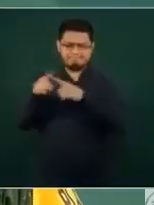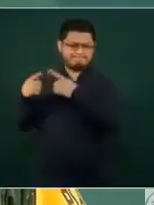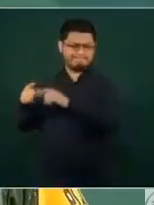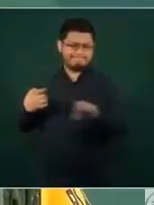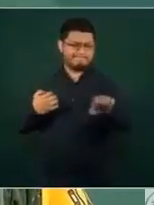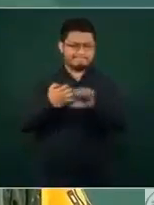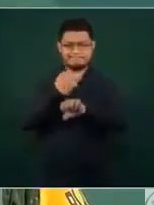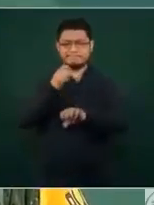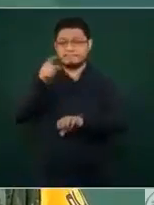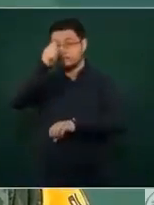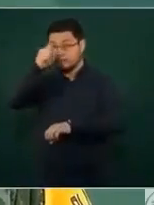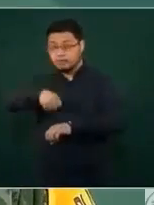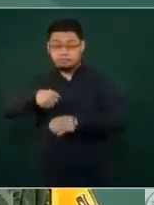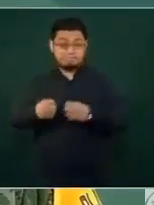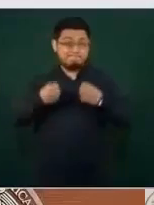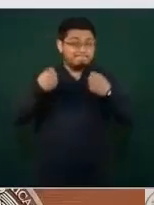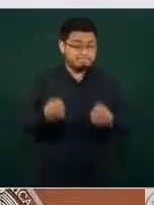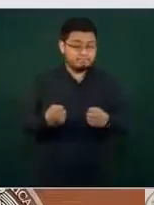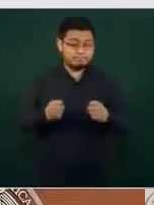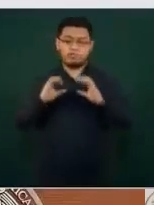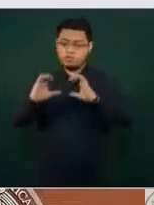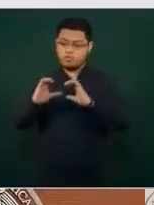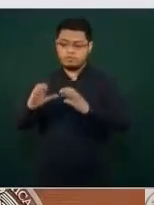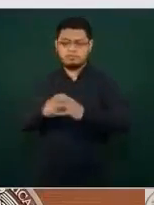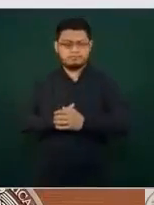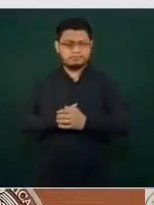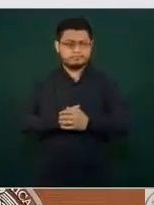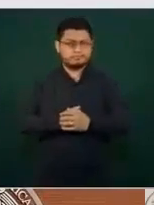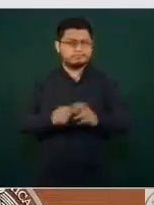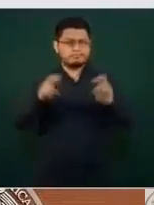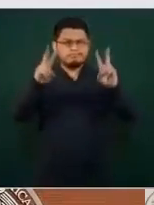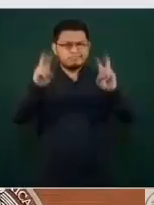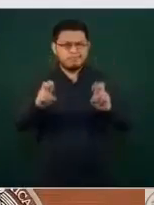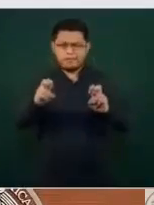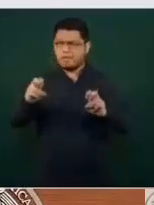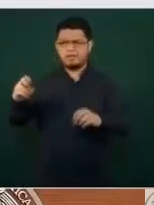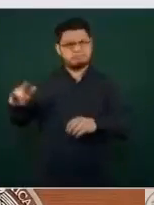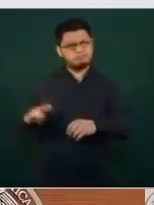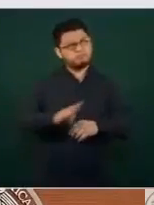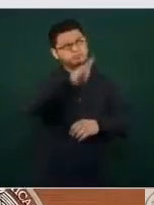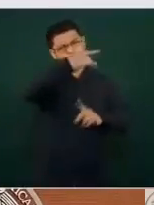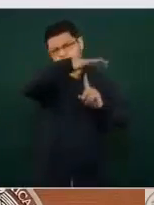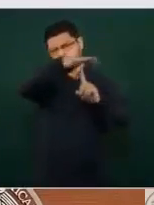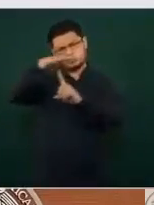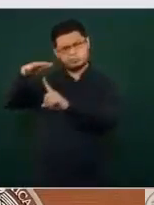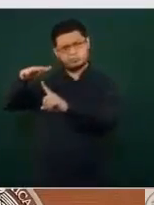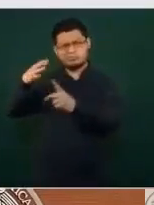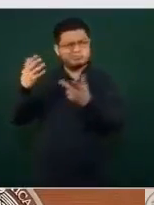Secretaría de Seguridad y Protección Ciudadana. En cuanto al empleo de medios aéreos para esta actividad,